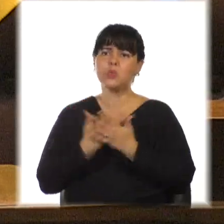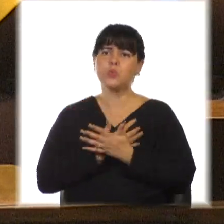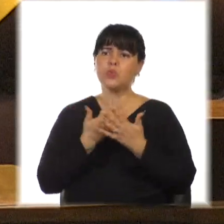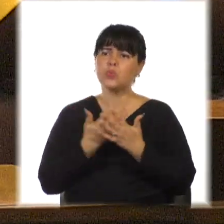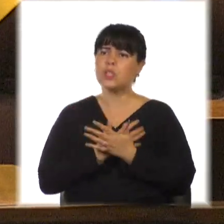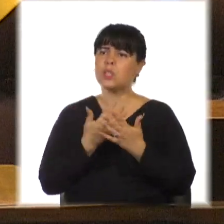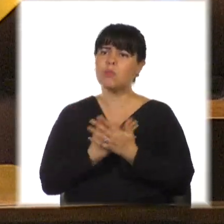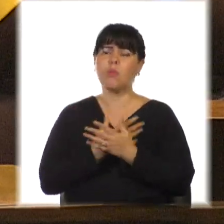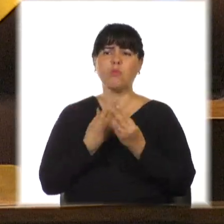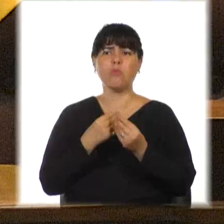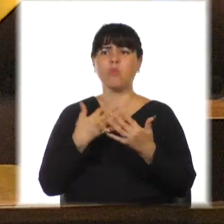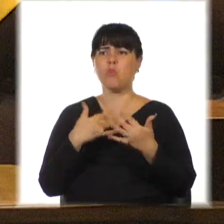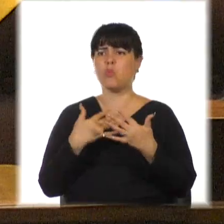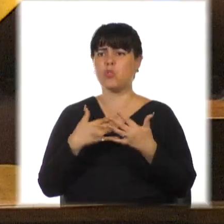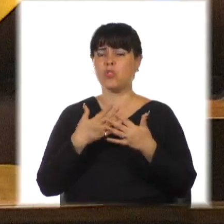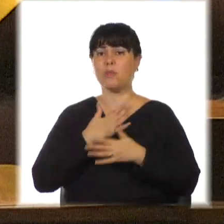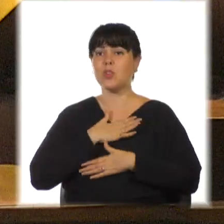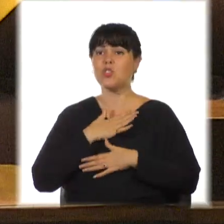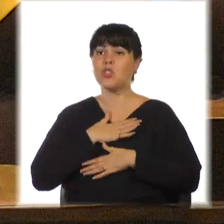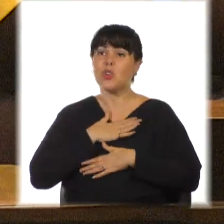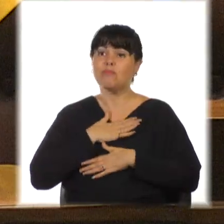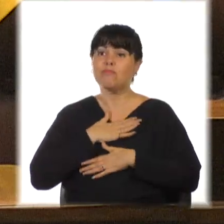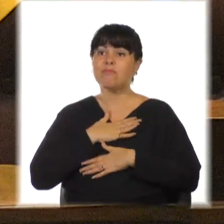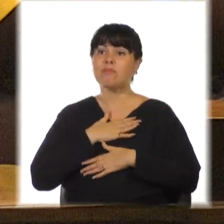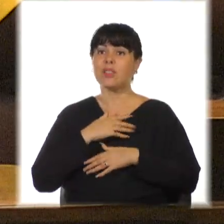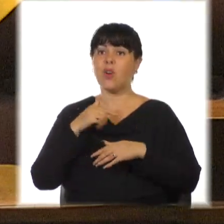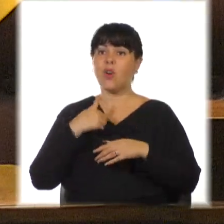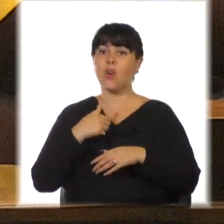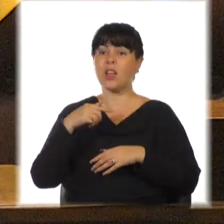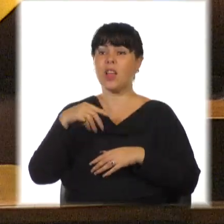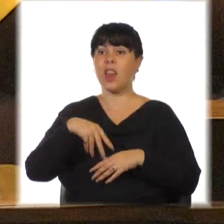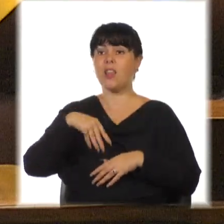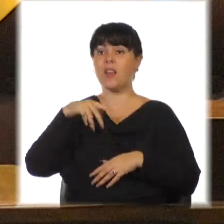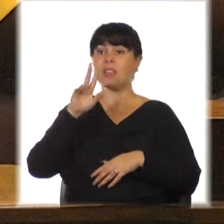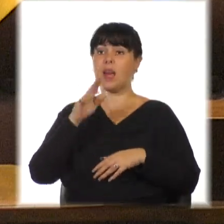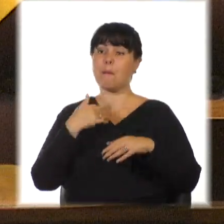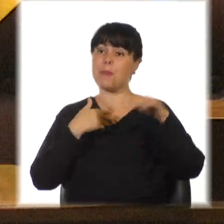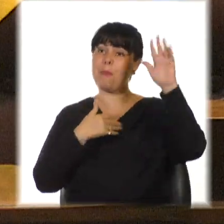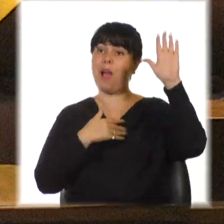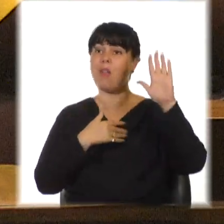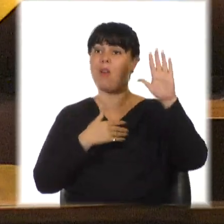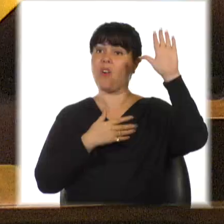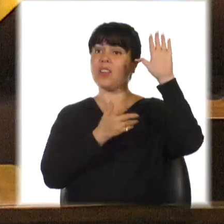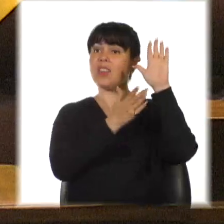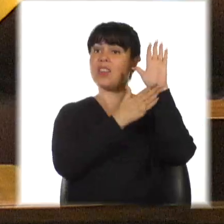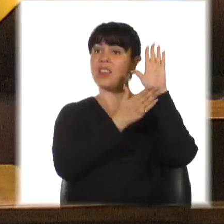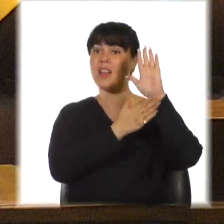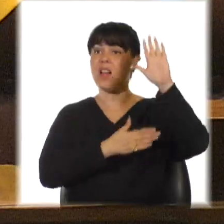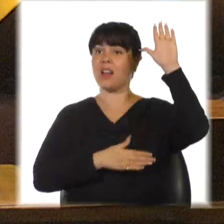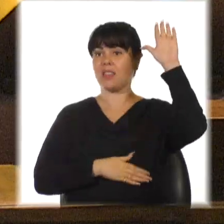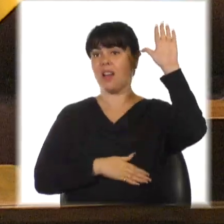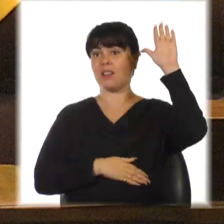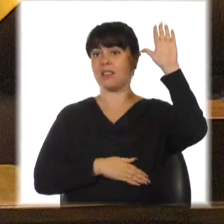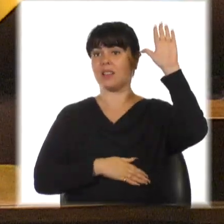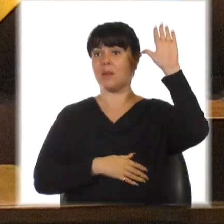Y tendré hoy el placer de levantar mi mano izquierda para votar por un Uruguay habitado